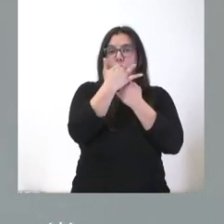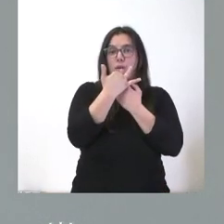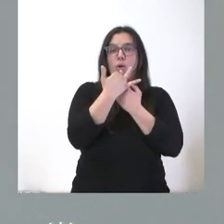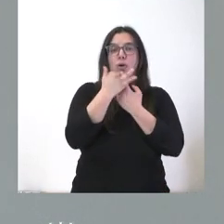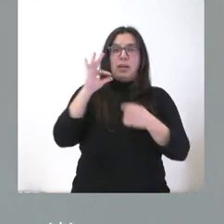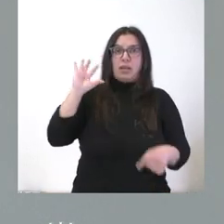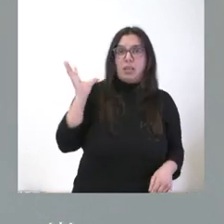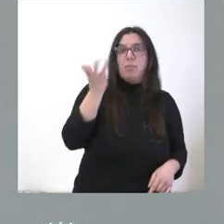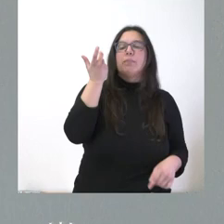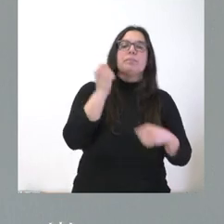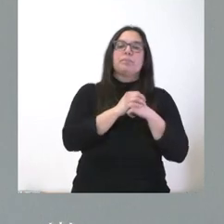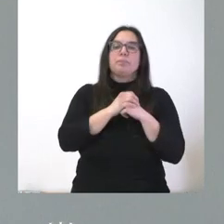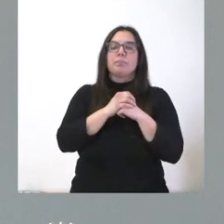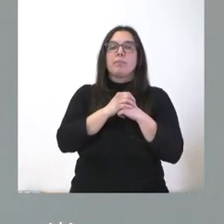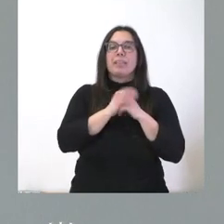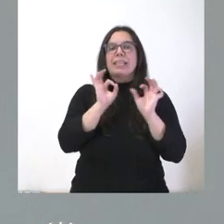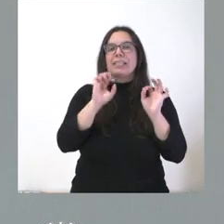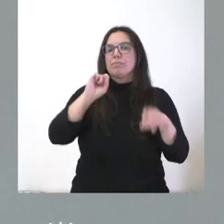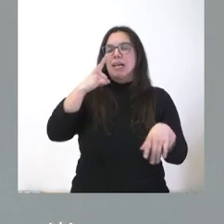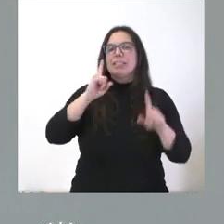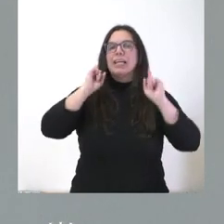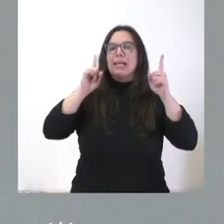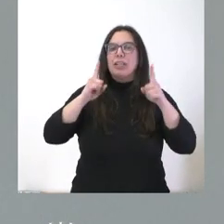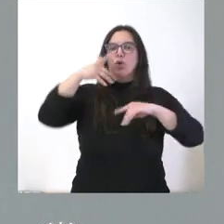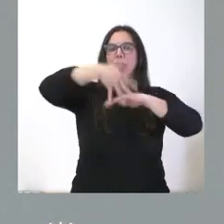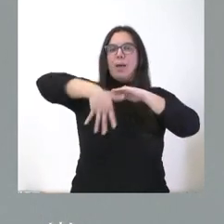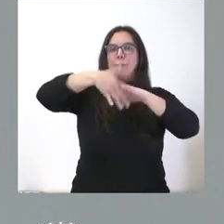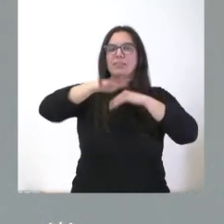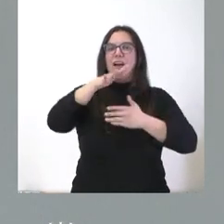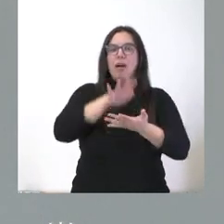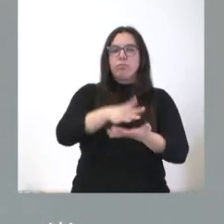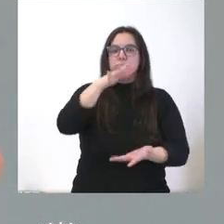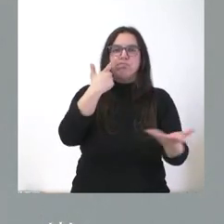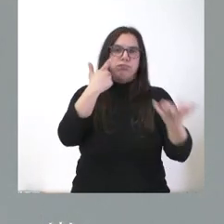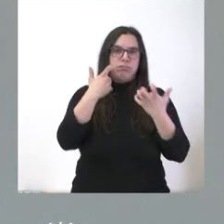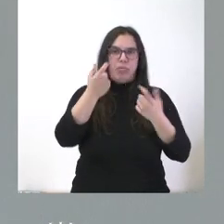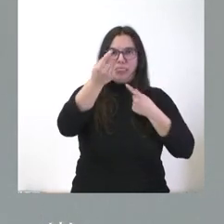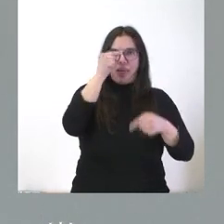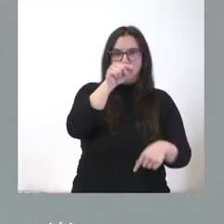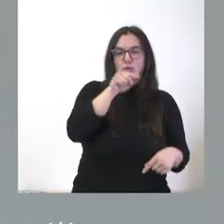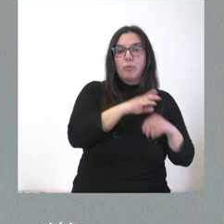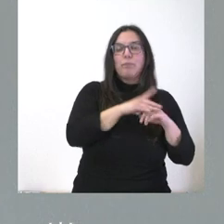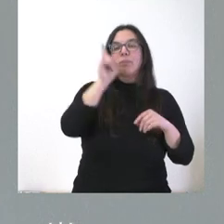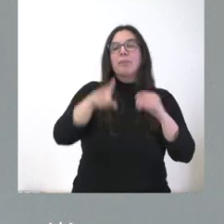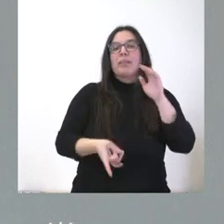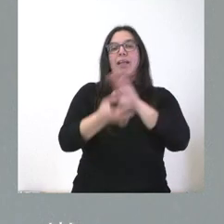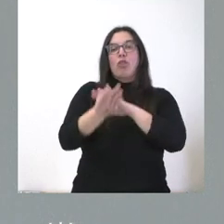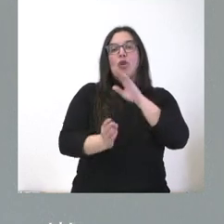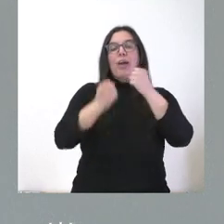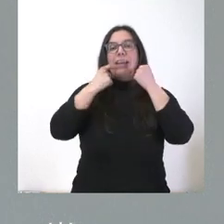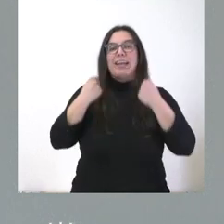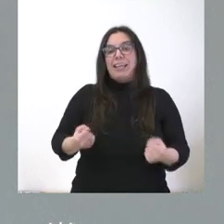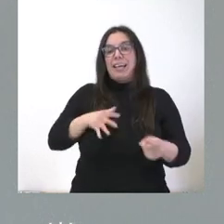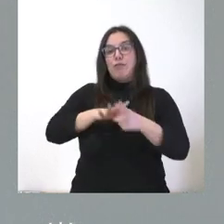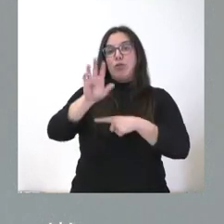climatológicas que tuvimos, especialmente en el caso de los embalses. Este dato es muy notable. El peso de la producción energética sobre el PIB industrial